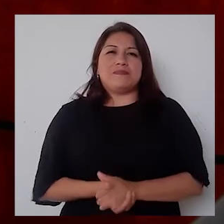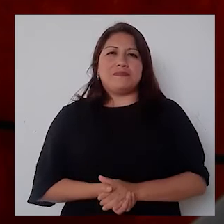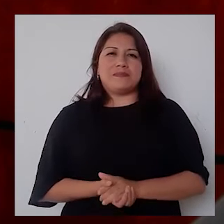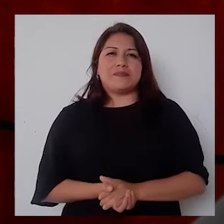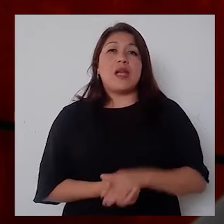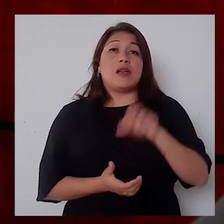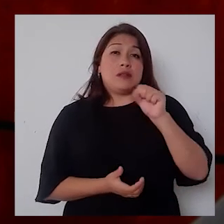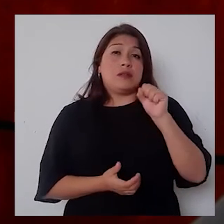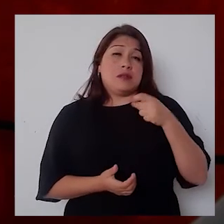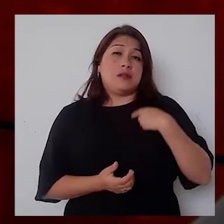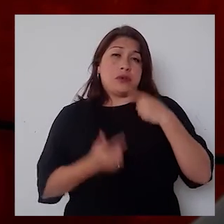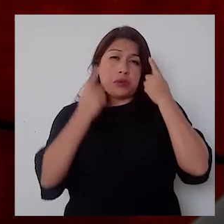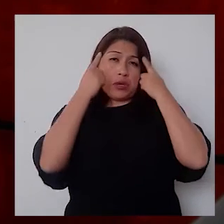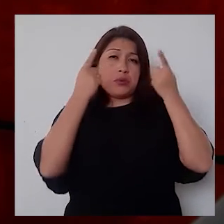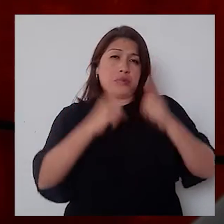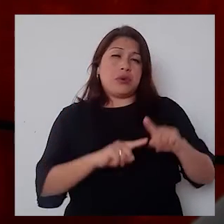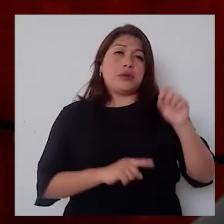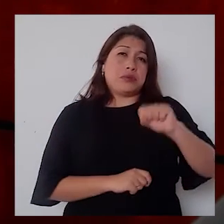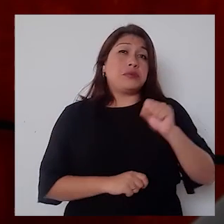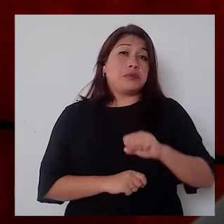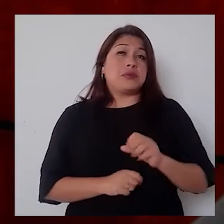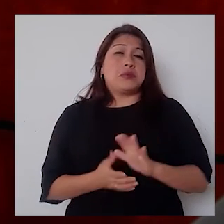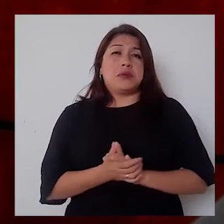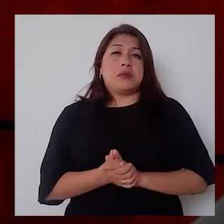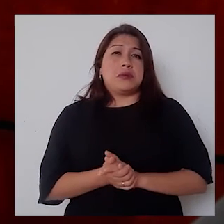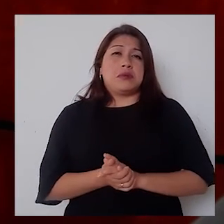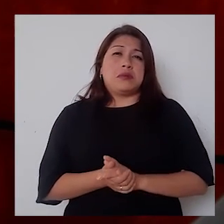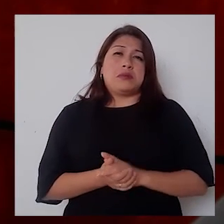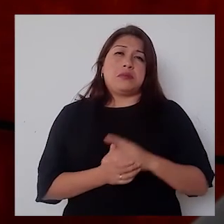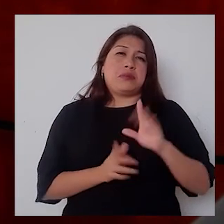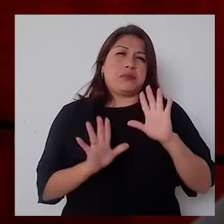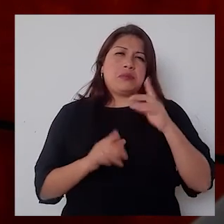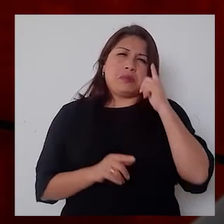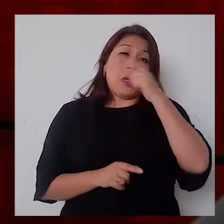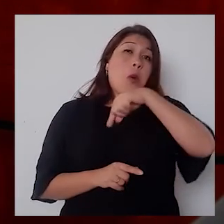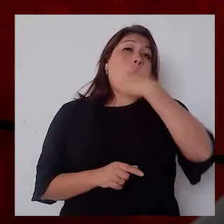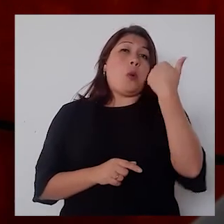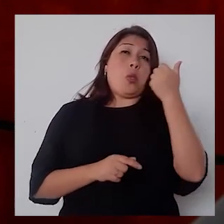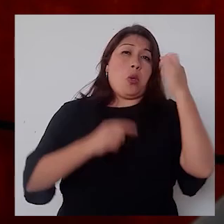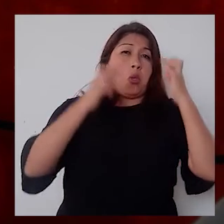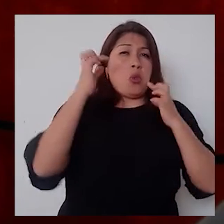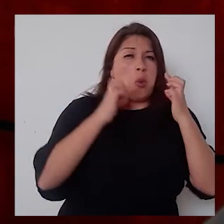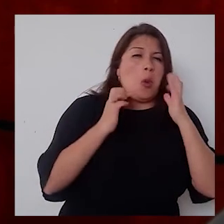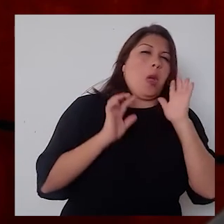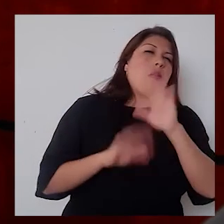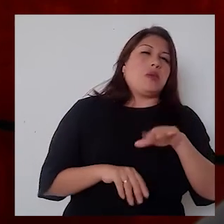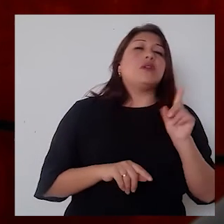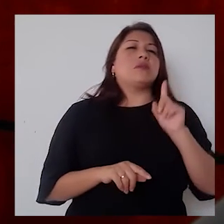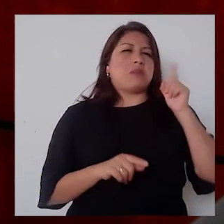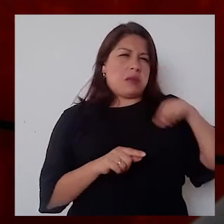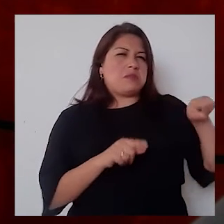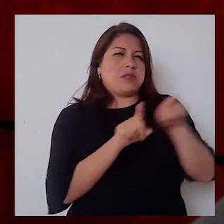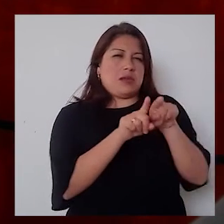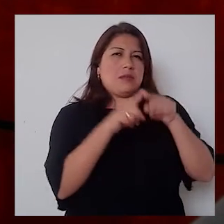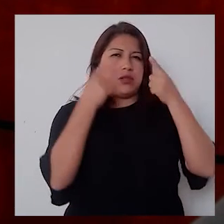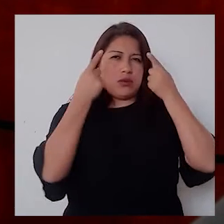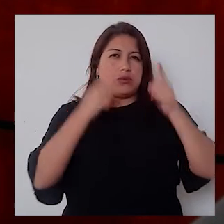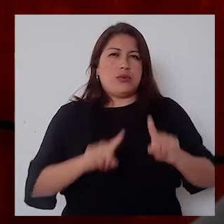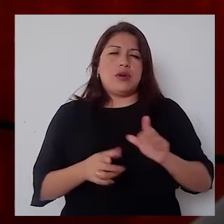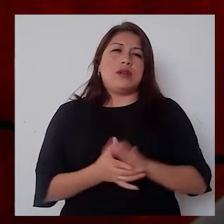mucho que alguien esté en desacuerdo, porque es una medida que hace justicia. ¿Y a qué me refiero cuando digo hace justicia?